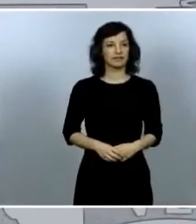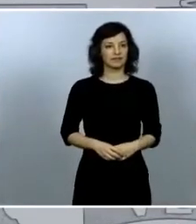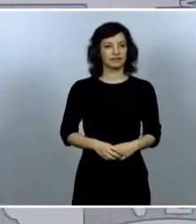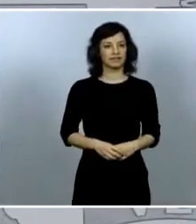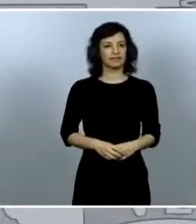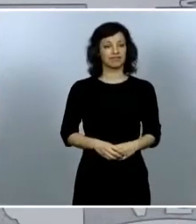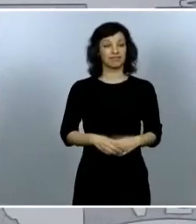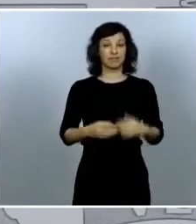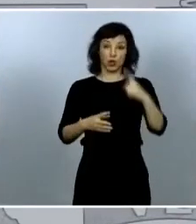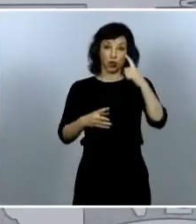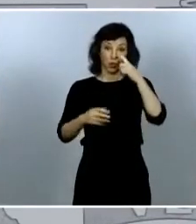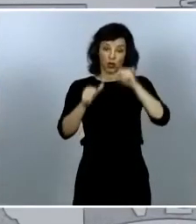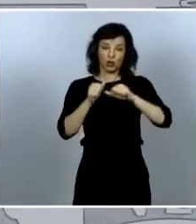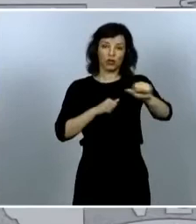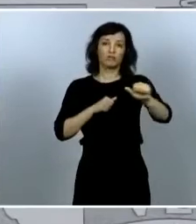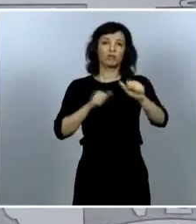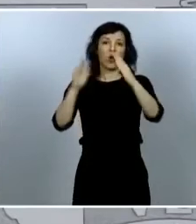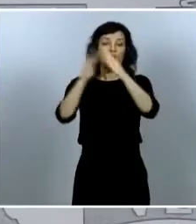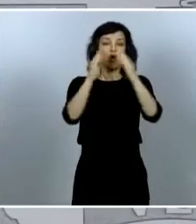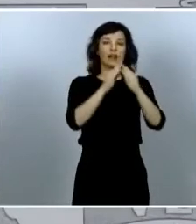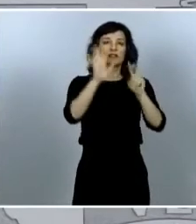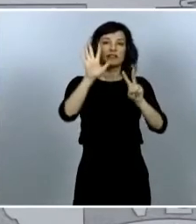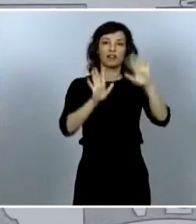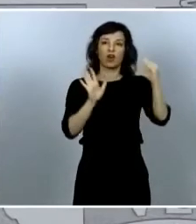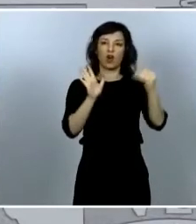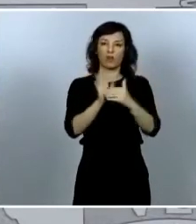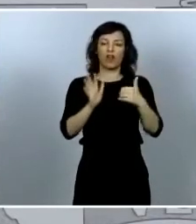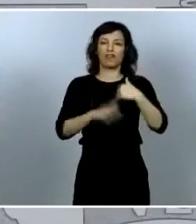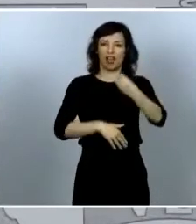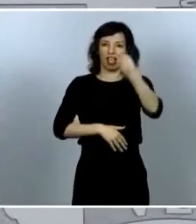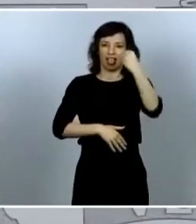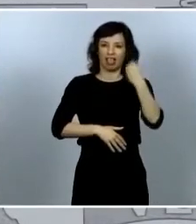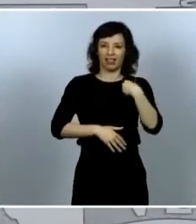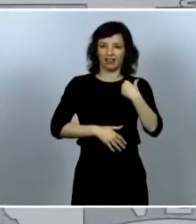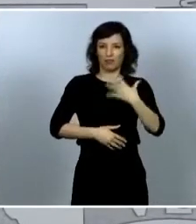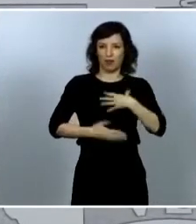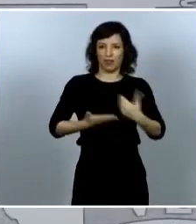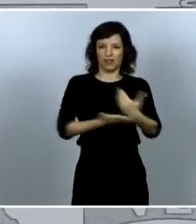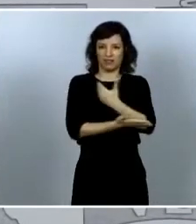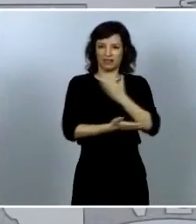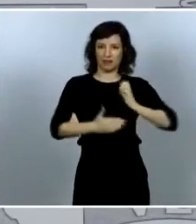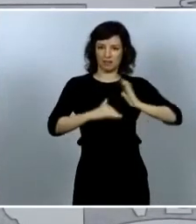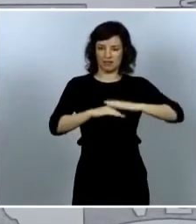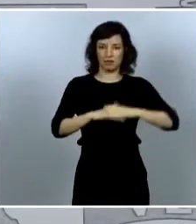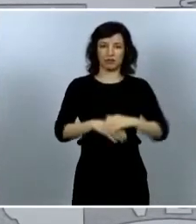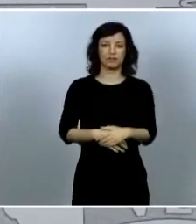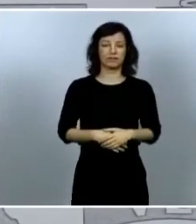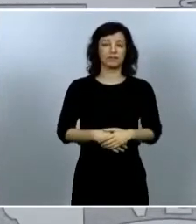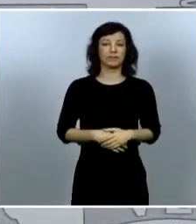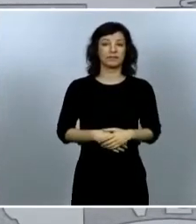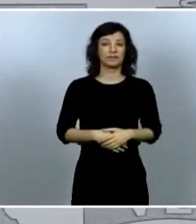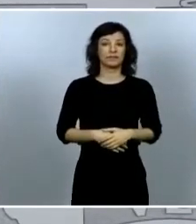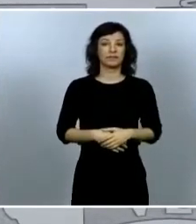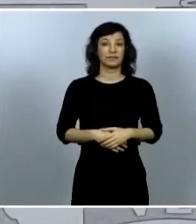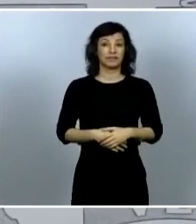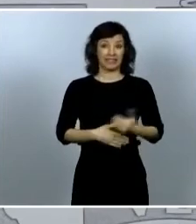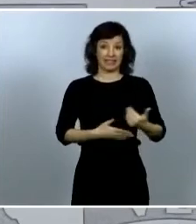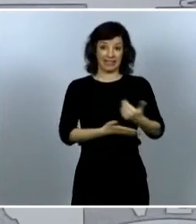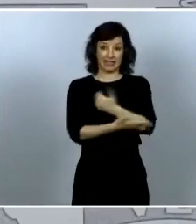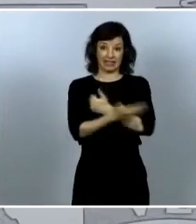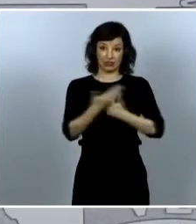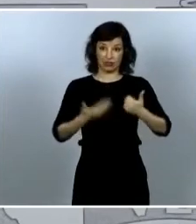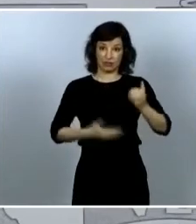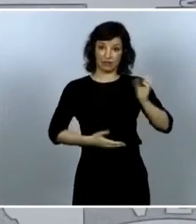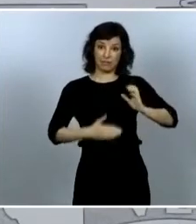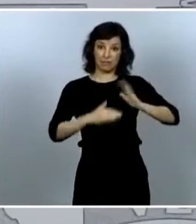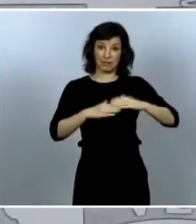oficio de esta medida. Pues bien, más de la mitad de los beneficiarios de oficio de este ingreso mínimo vital van a ser